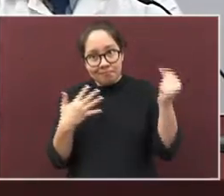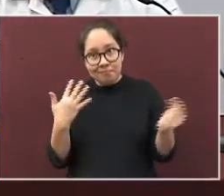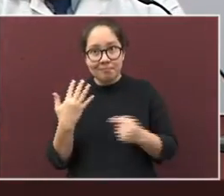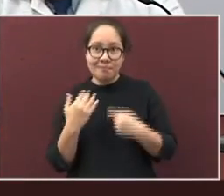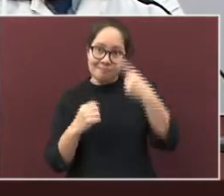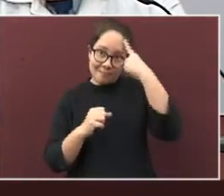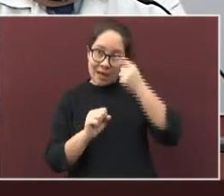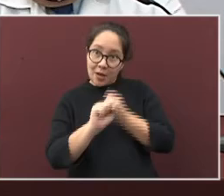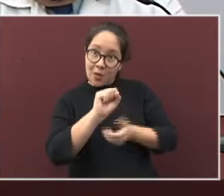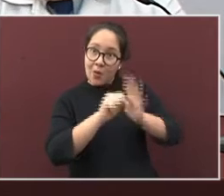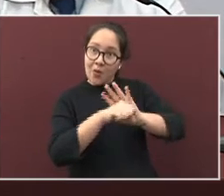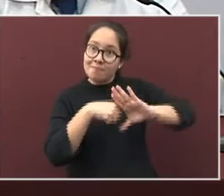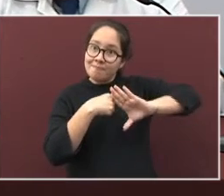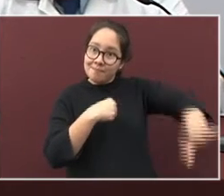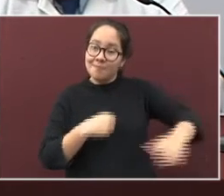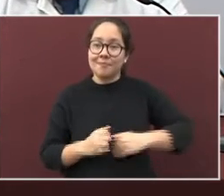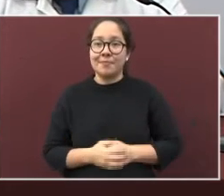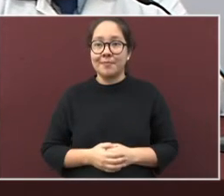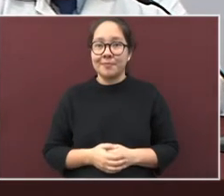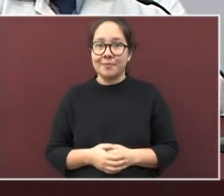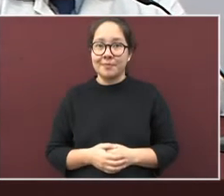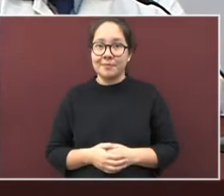coronavirus. Muy buenas noches.